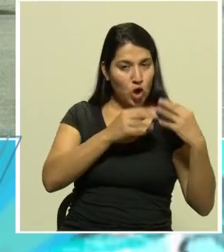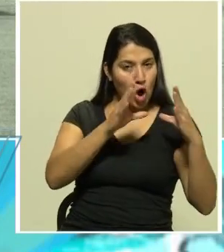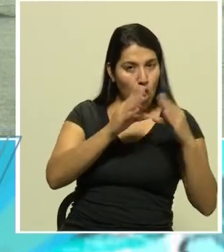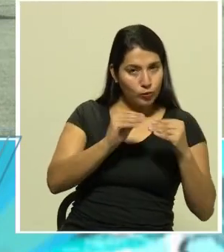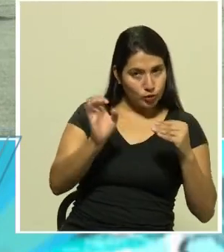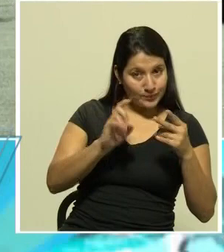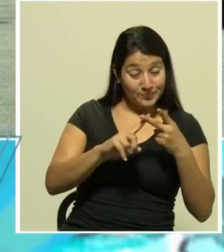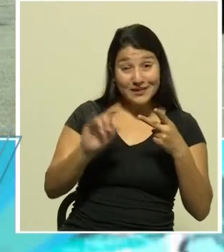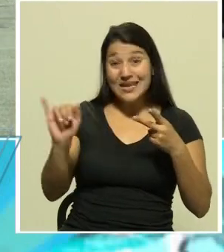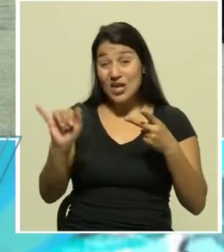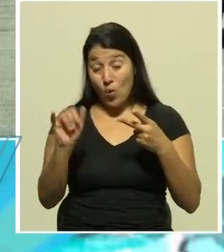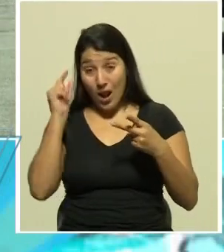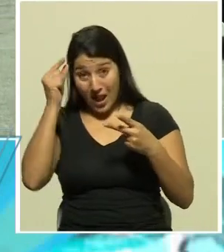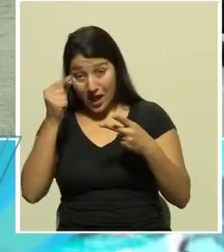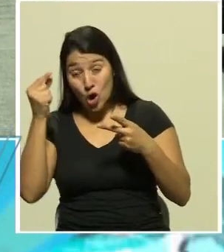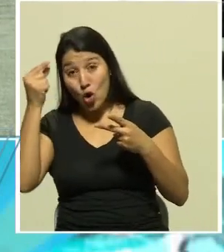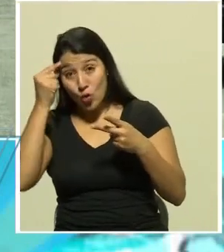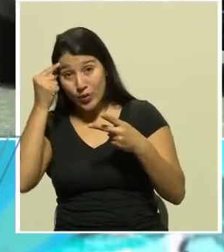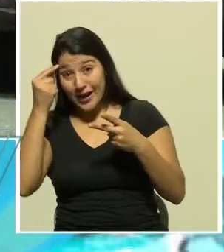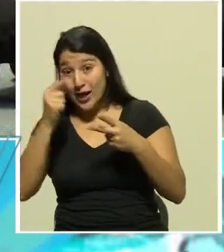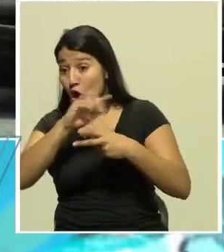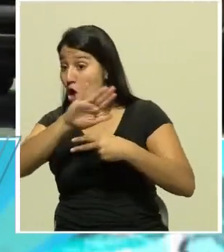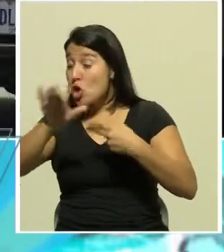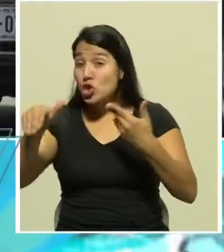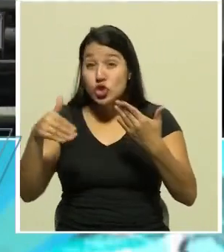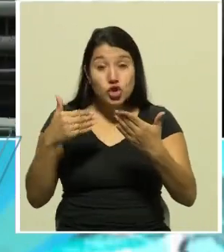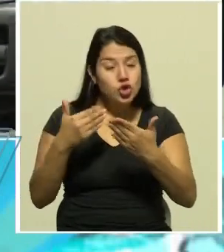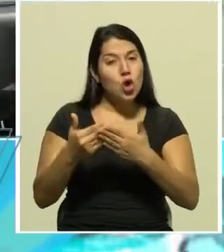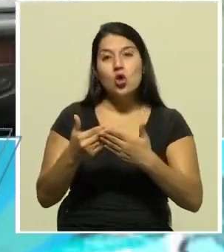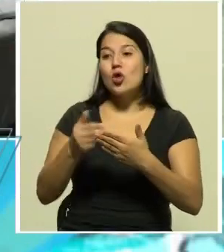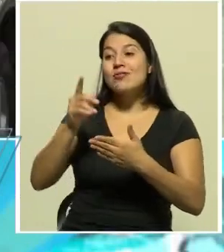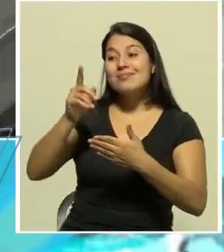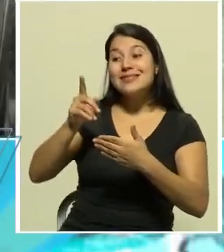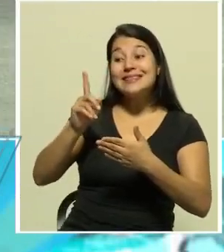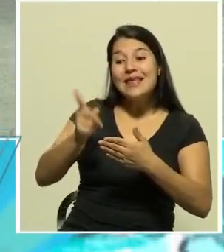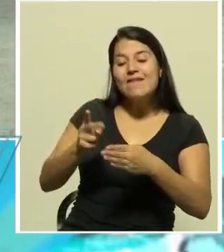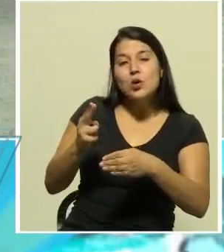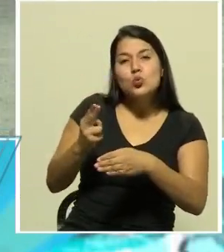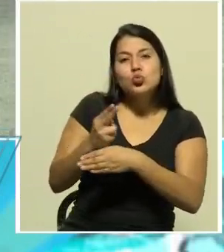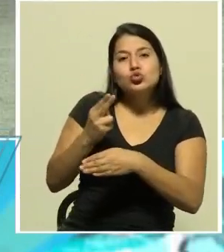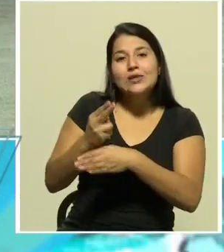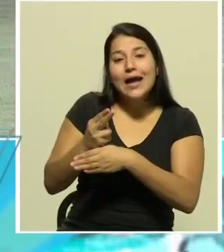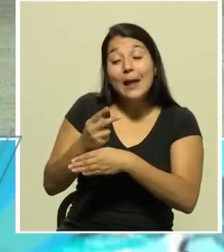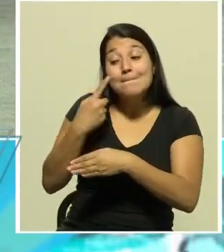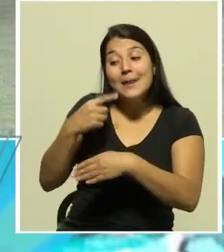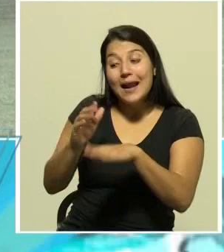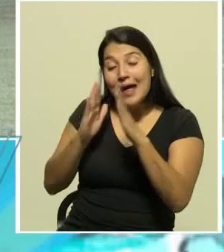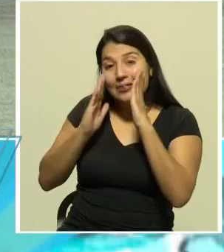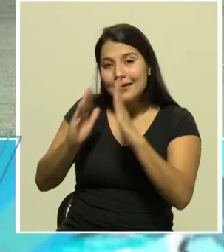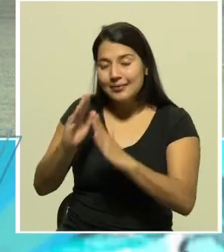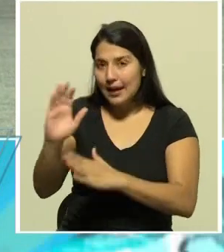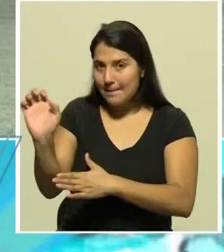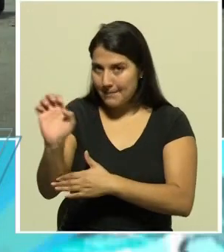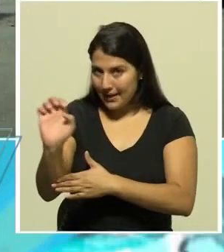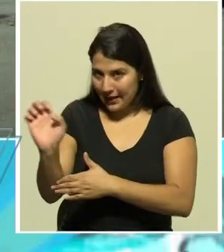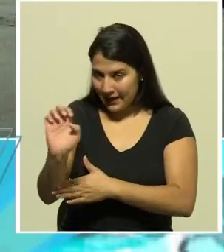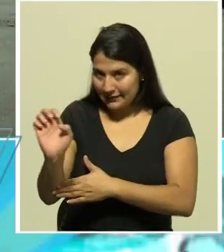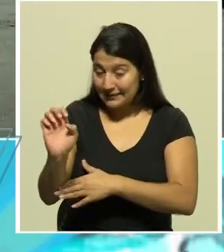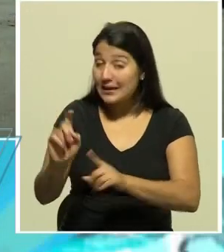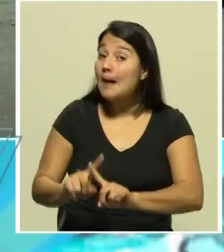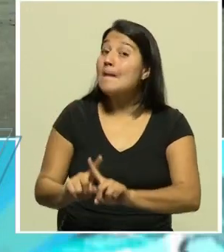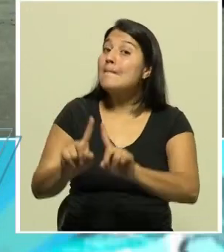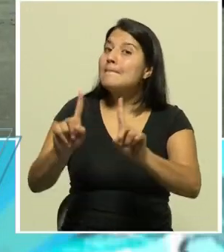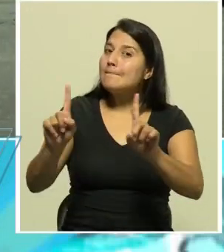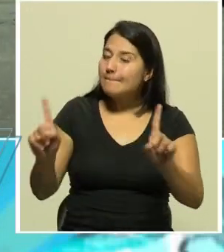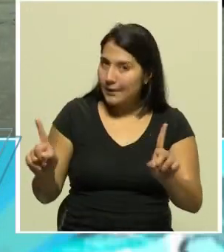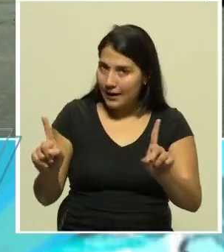deberían estar al servicio de la emergencia siempre y cuando, eso sí, se logre vincular